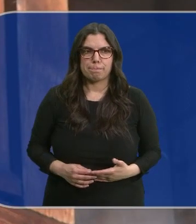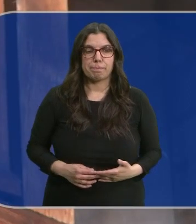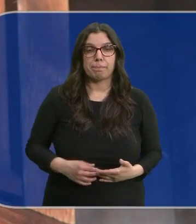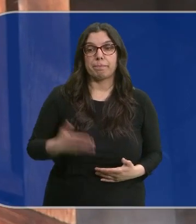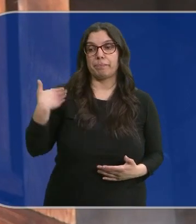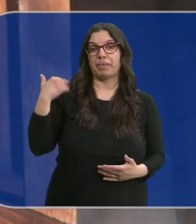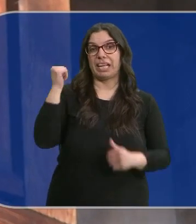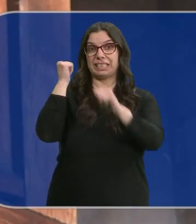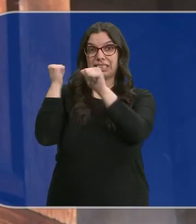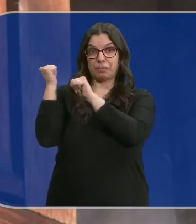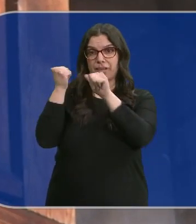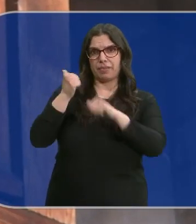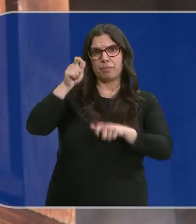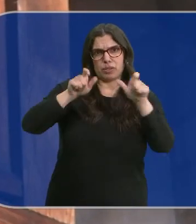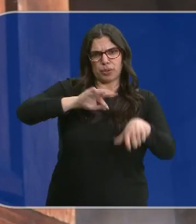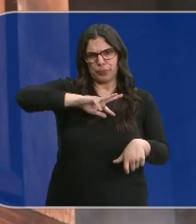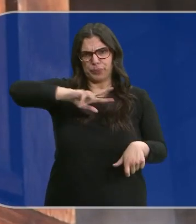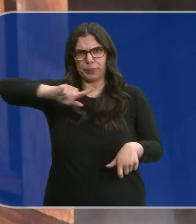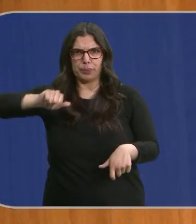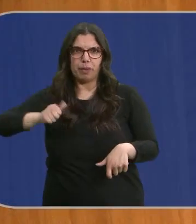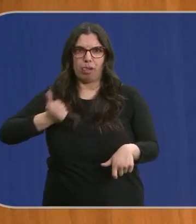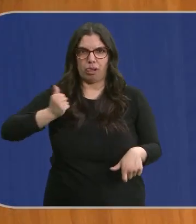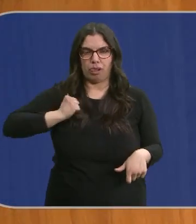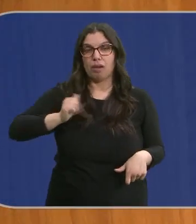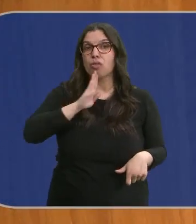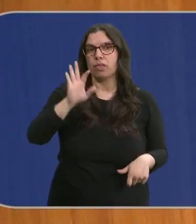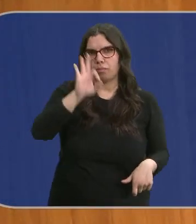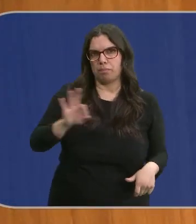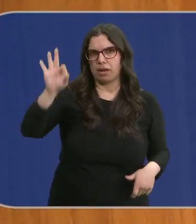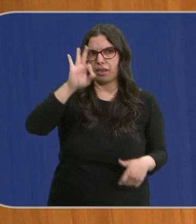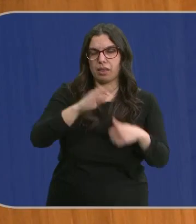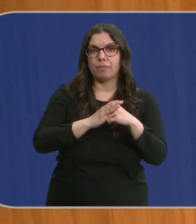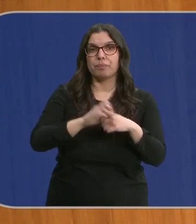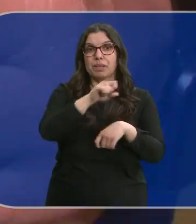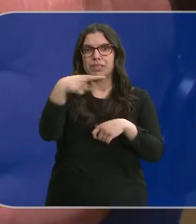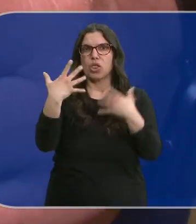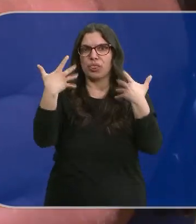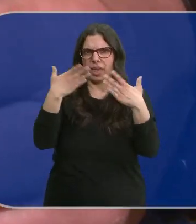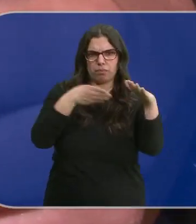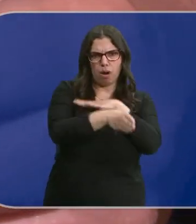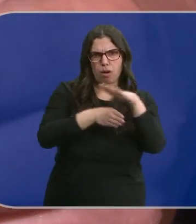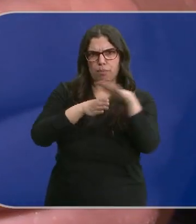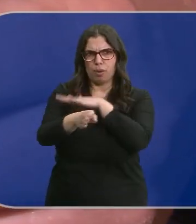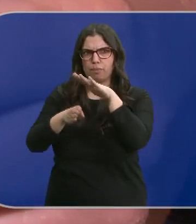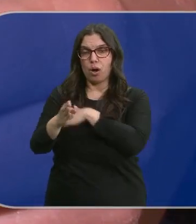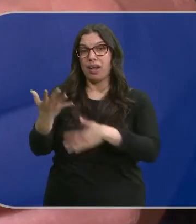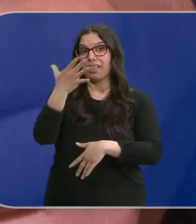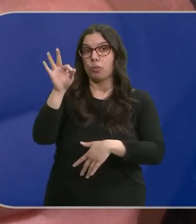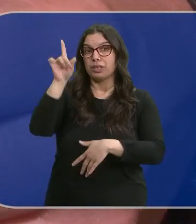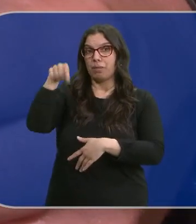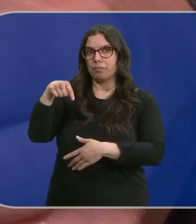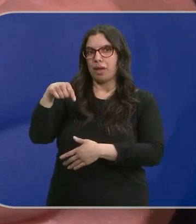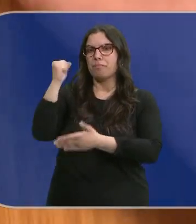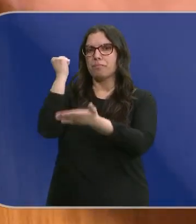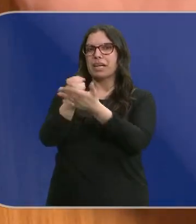Esta Semana Santa los ladrones han hecho su particular agosto en Palencia. 10 viviendas asaltadas y medio centenar marcadas